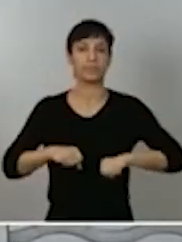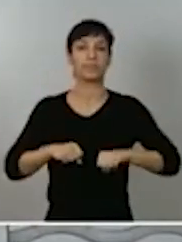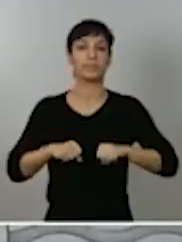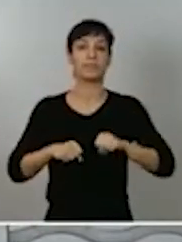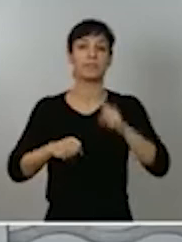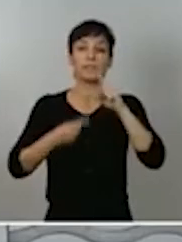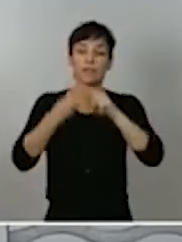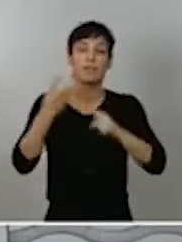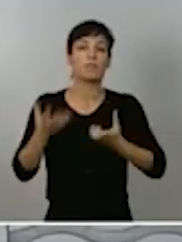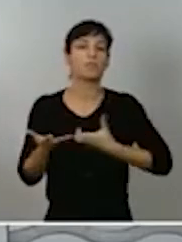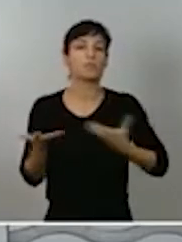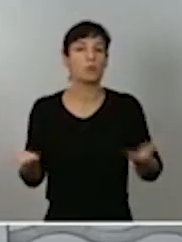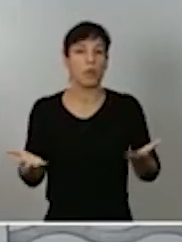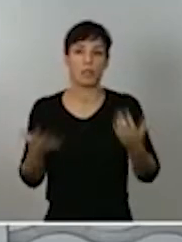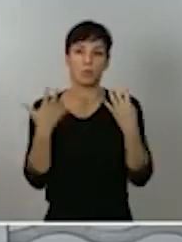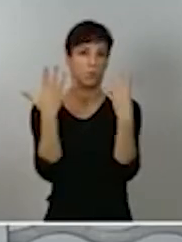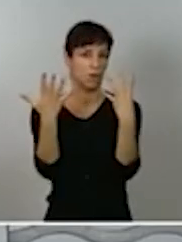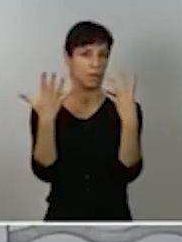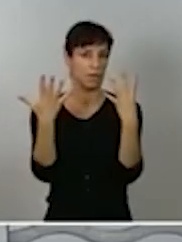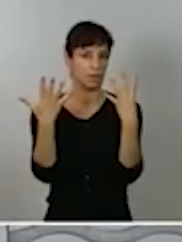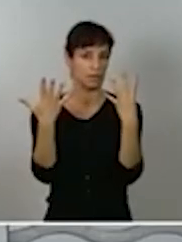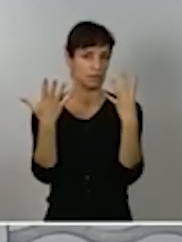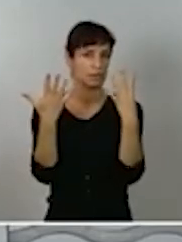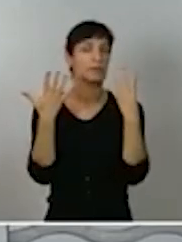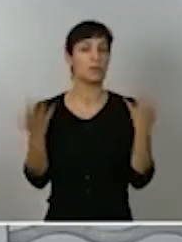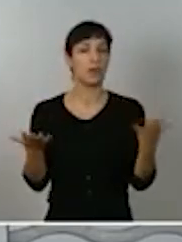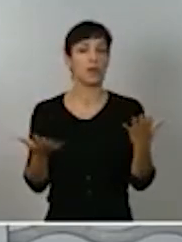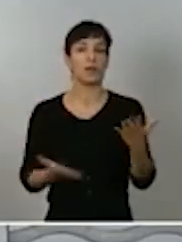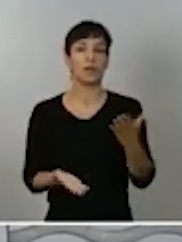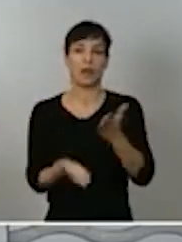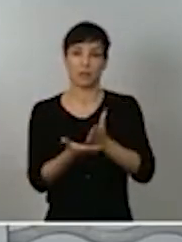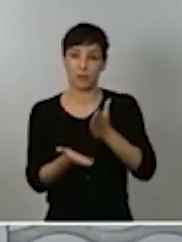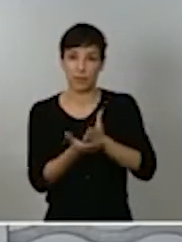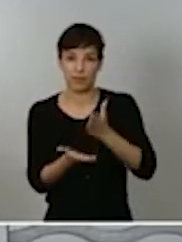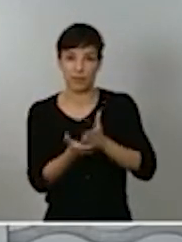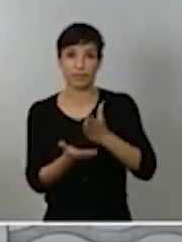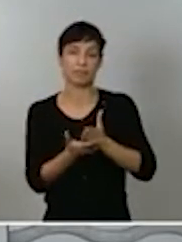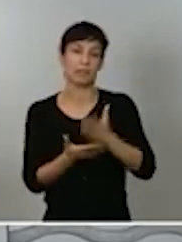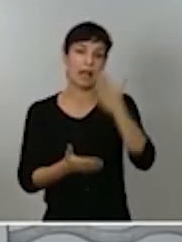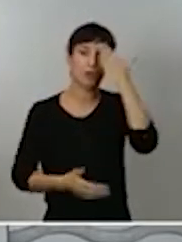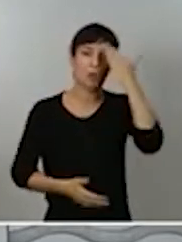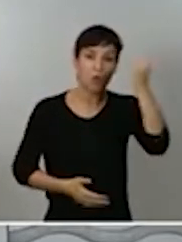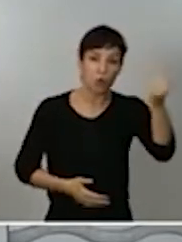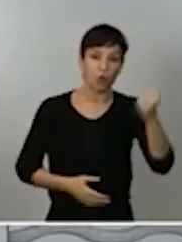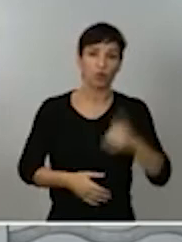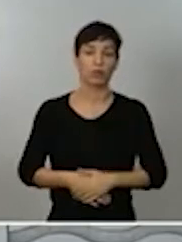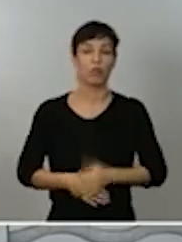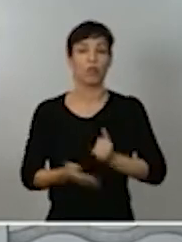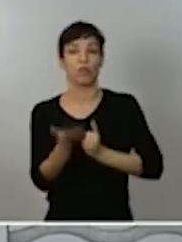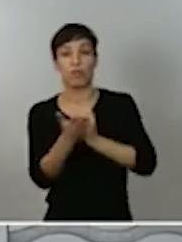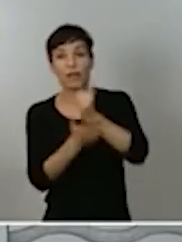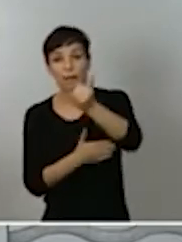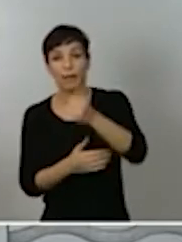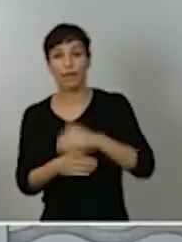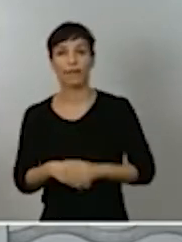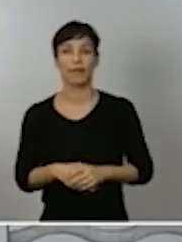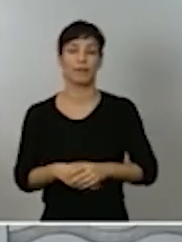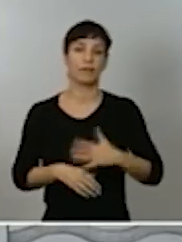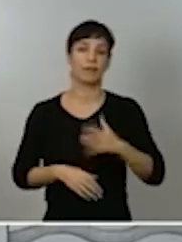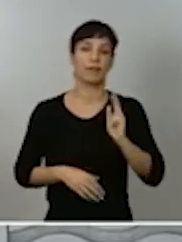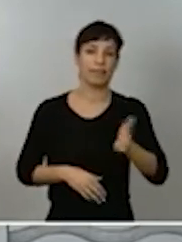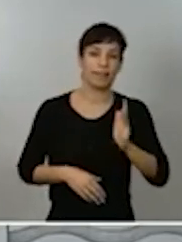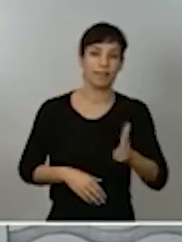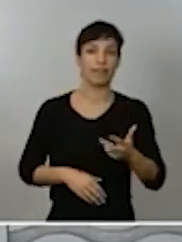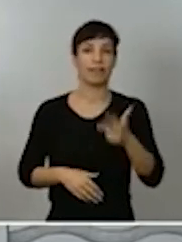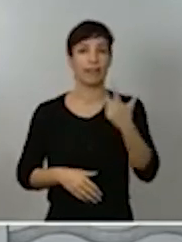son nueve. Son los municipios de Alcobendas, de Alcorcón, de Fuenlabrada, de Getafe, de Leganés,